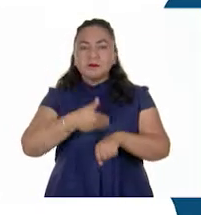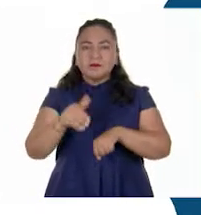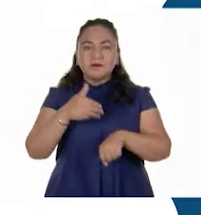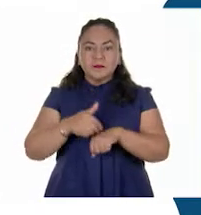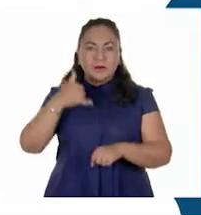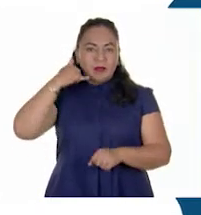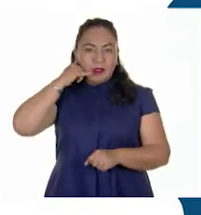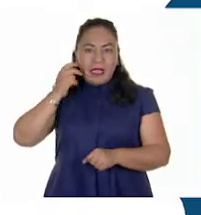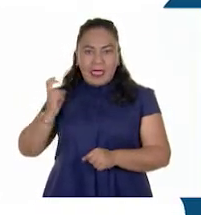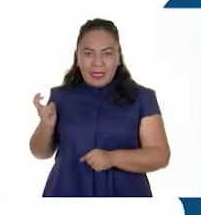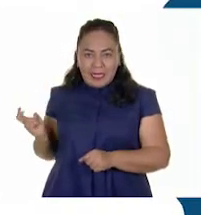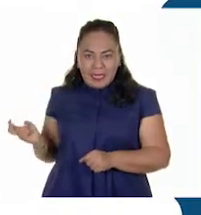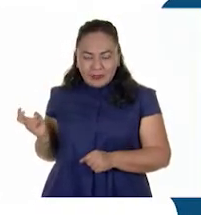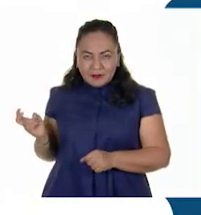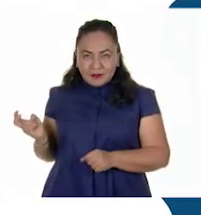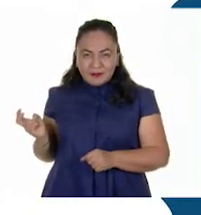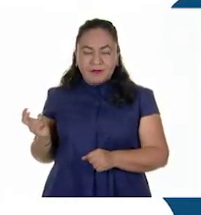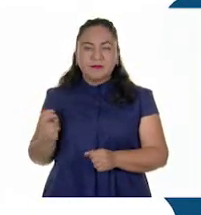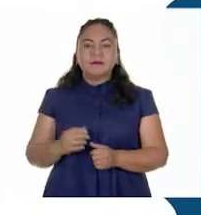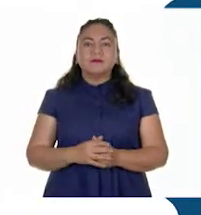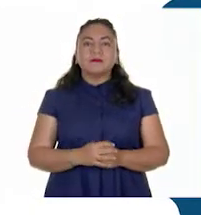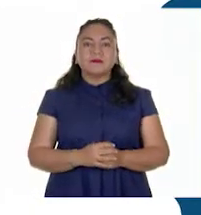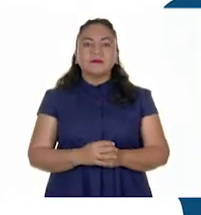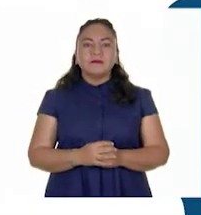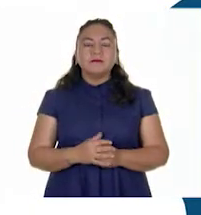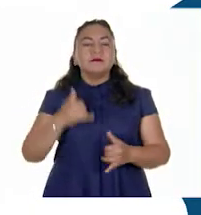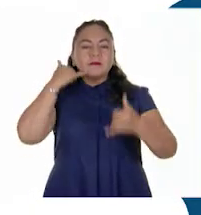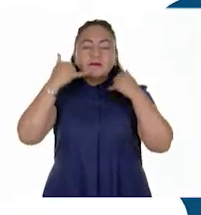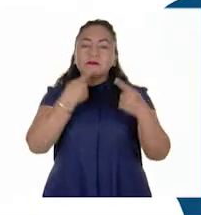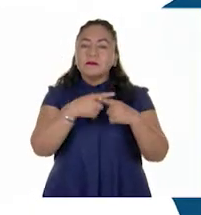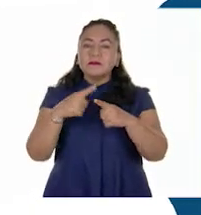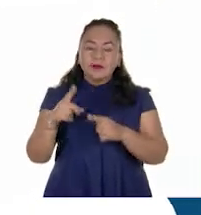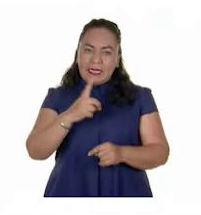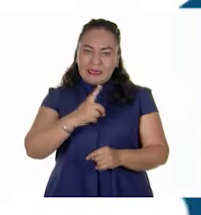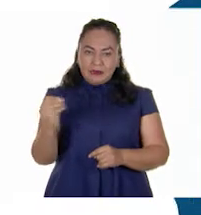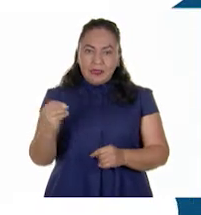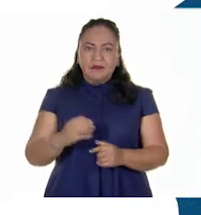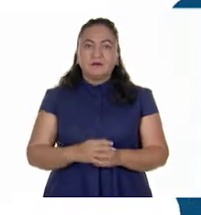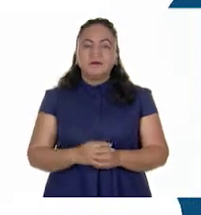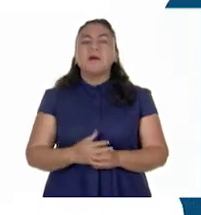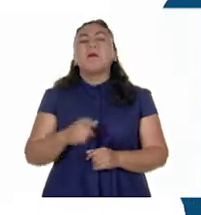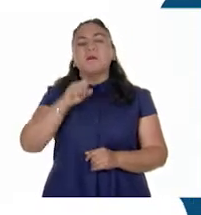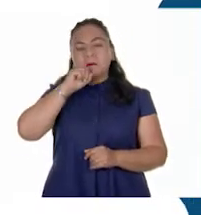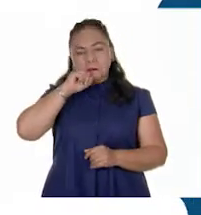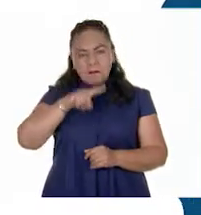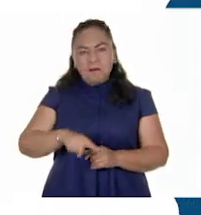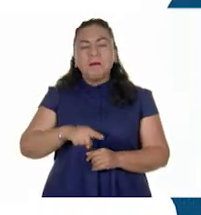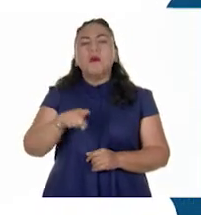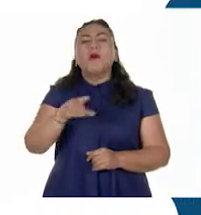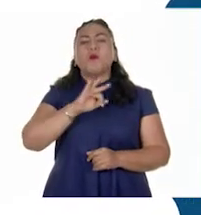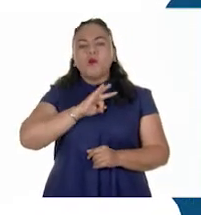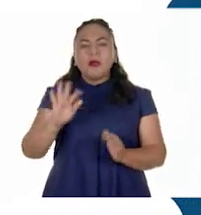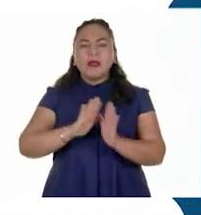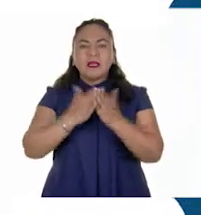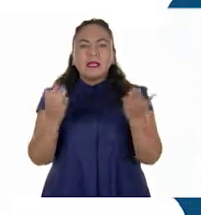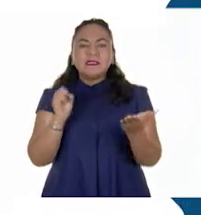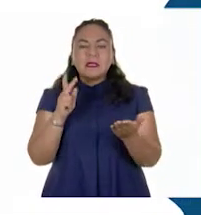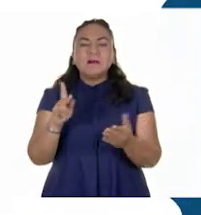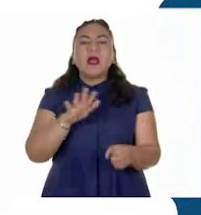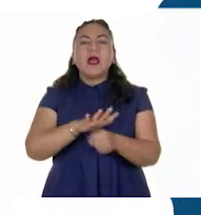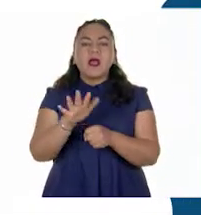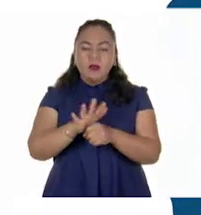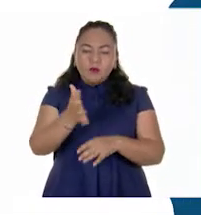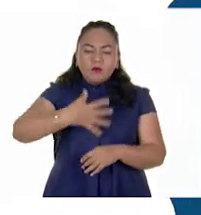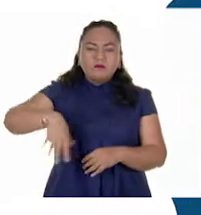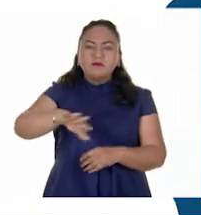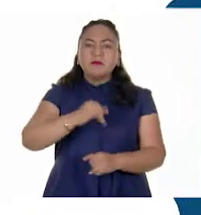5541-72-0413 con 100 líneas. También, puedes encontrar los libros de texto en la